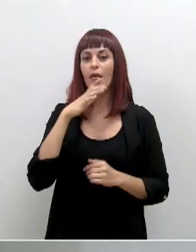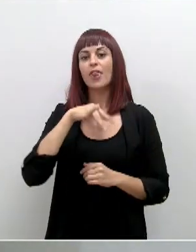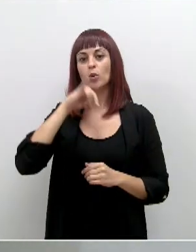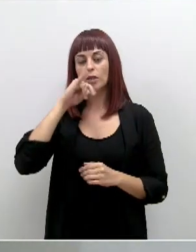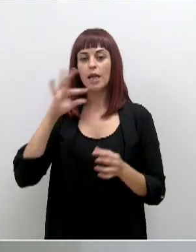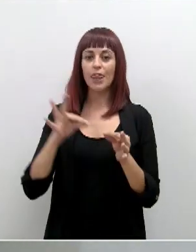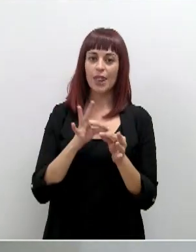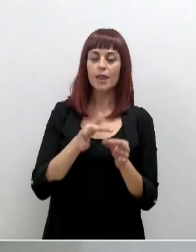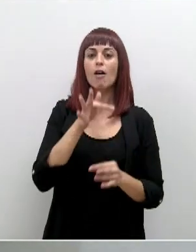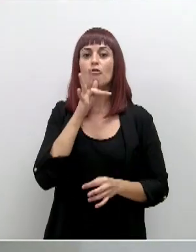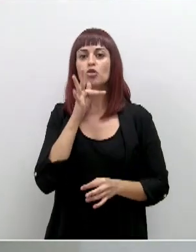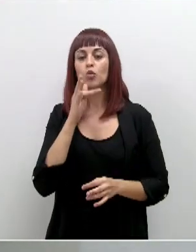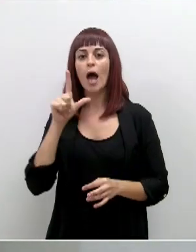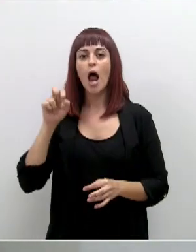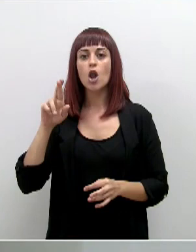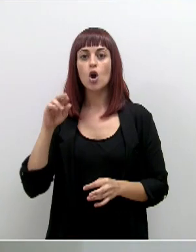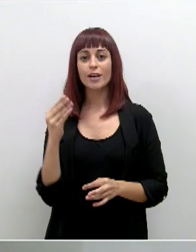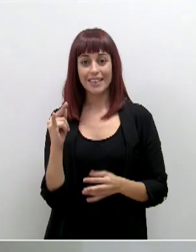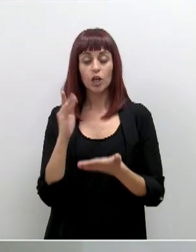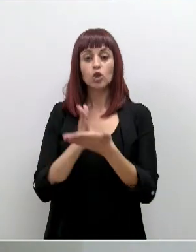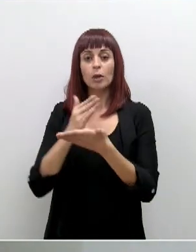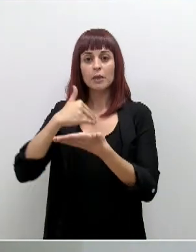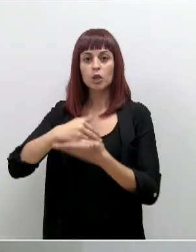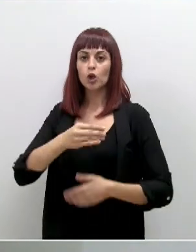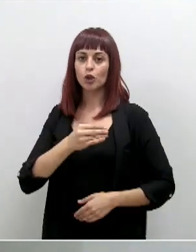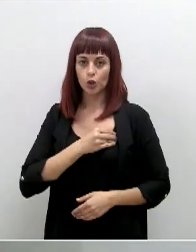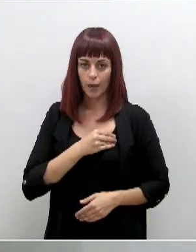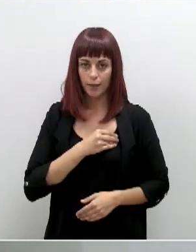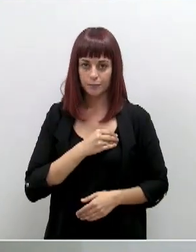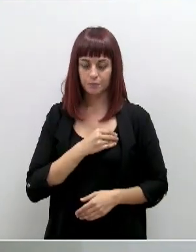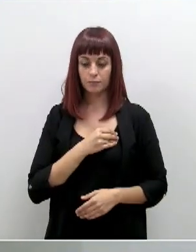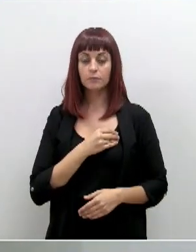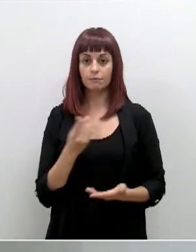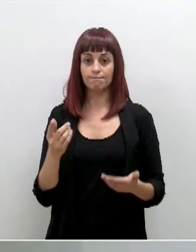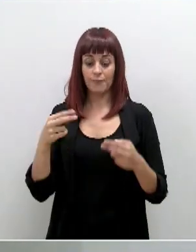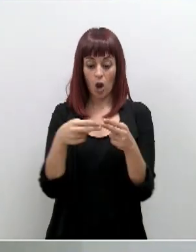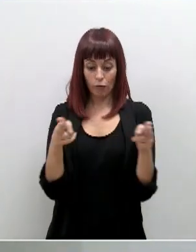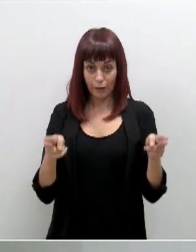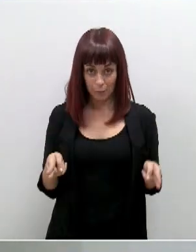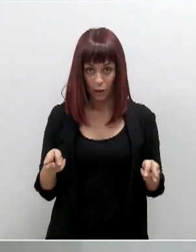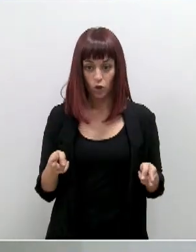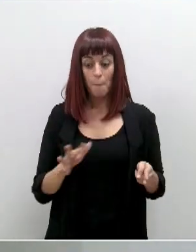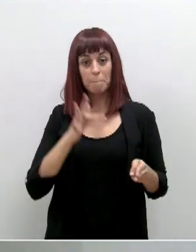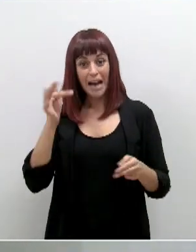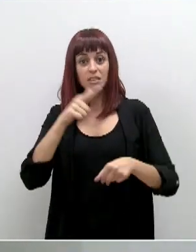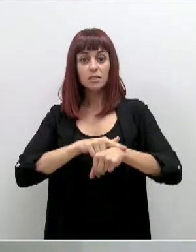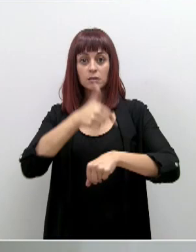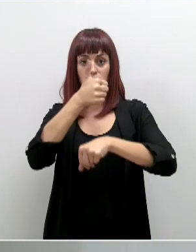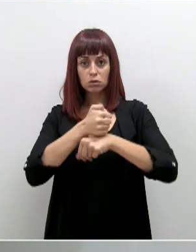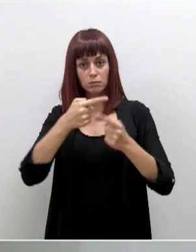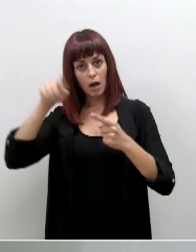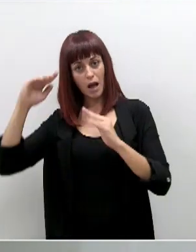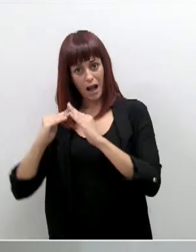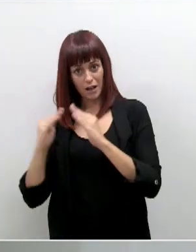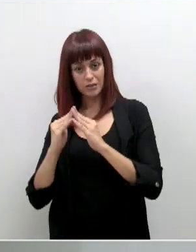Cieza, Fortuna, Lorquí, Torrepacheco y Totana. Aparte del confinamiento y toque de queda, en la hostelería y restauración de estas zonas